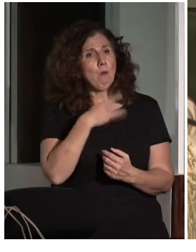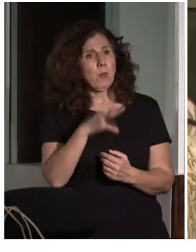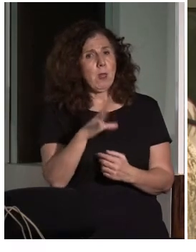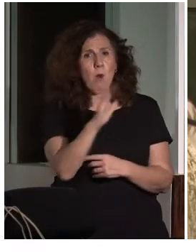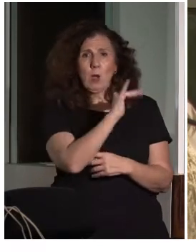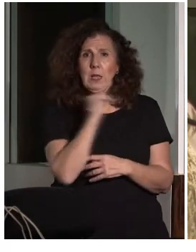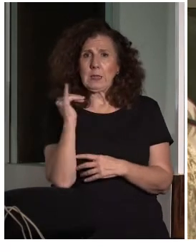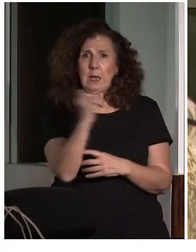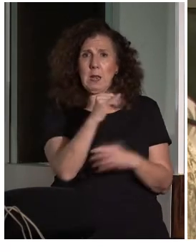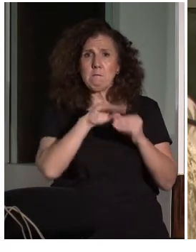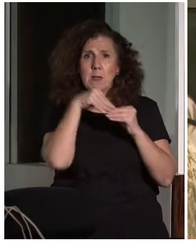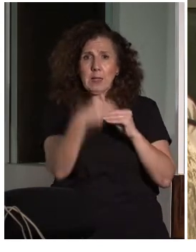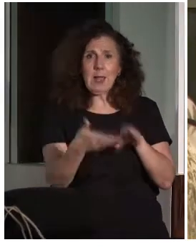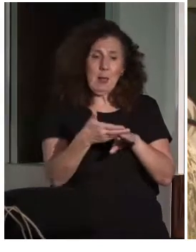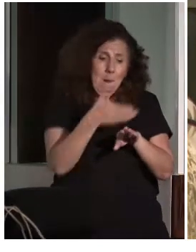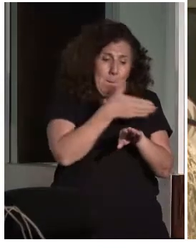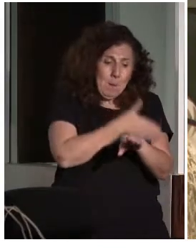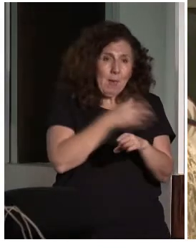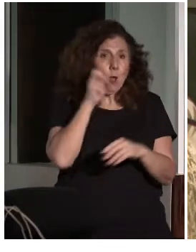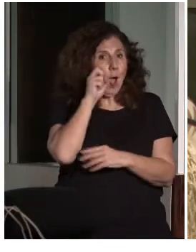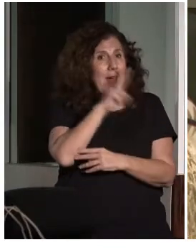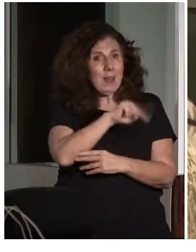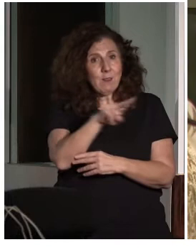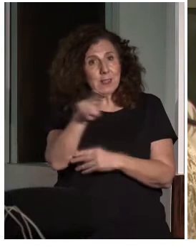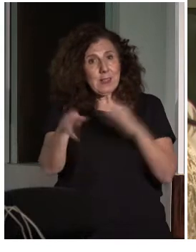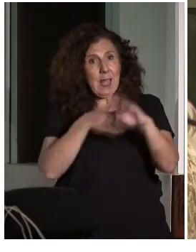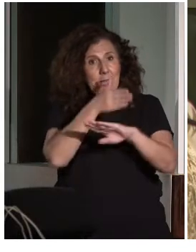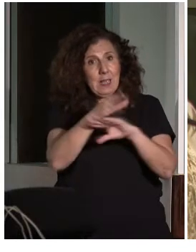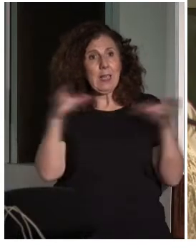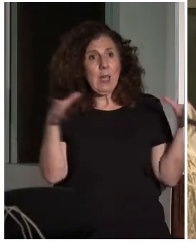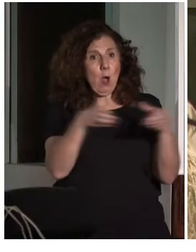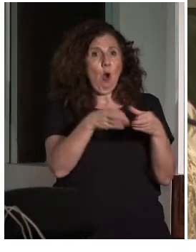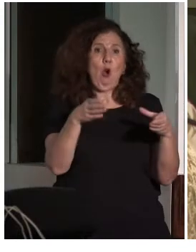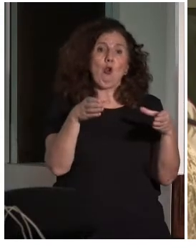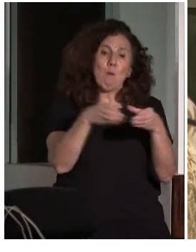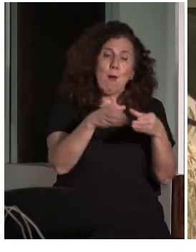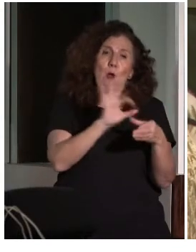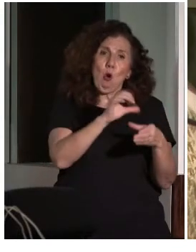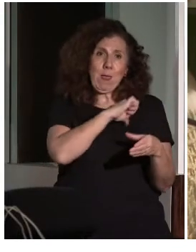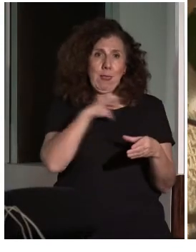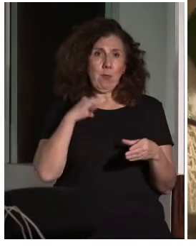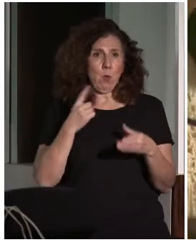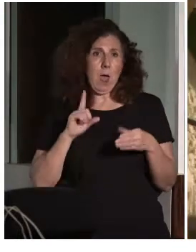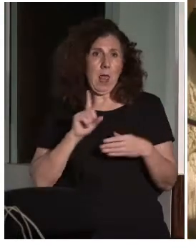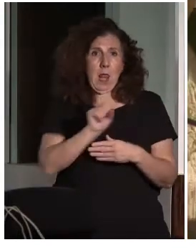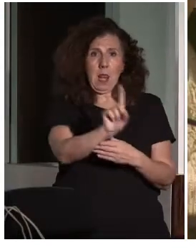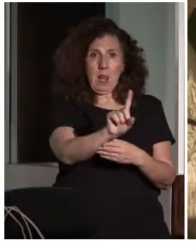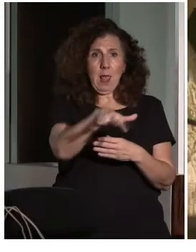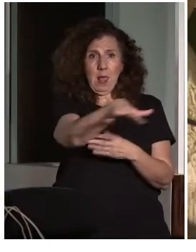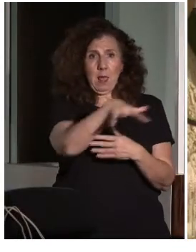permitieran, previa a la visita grupal, incluso a la visita individual de los elementos patrimoniales,